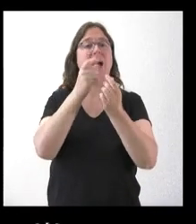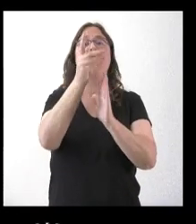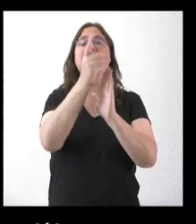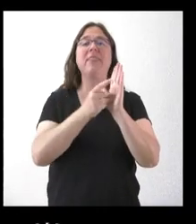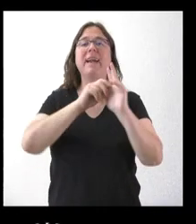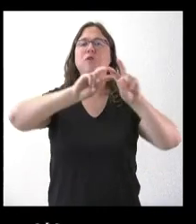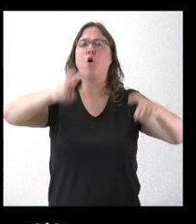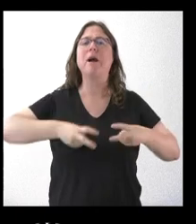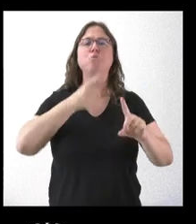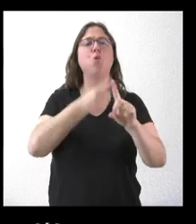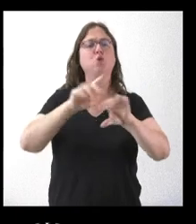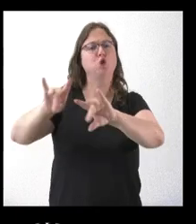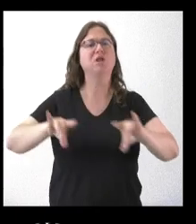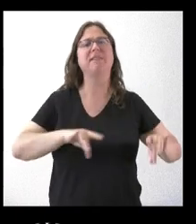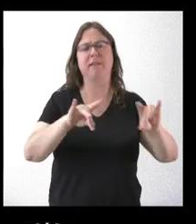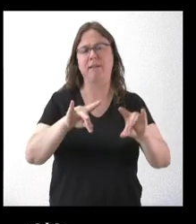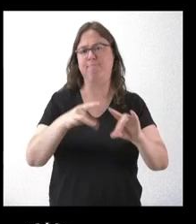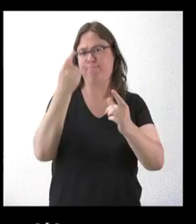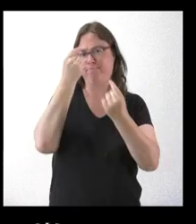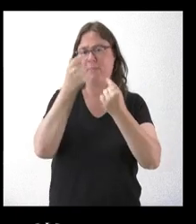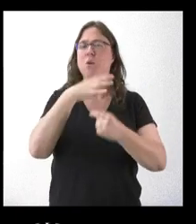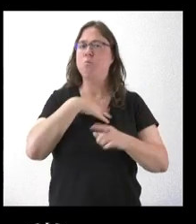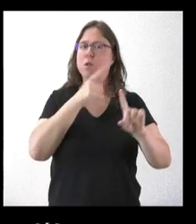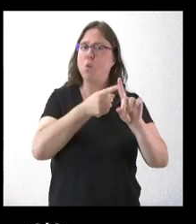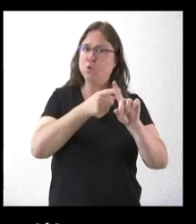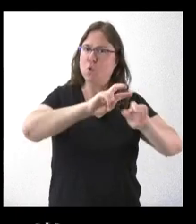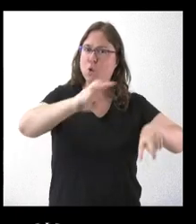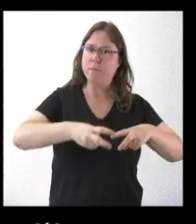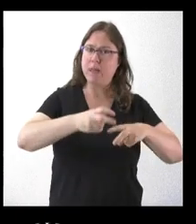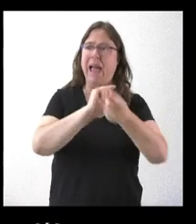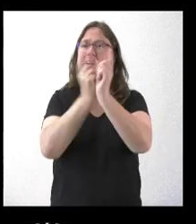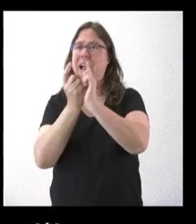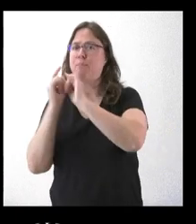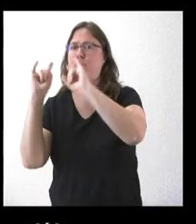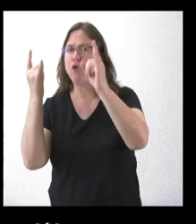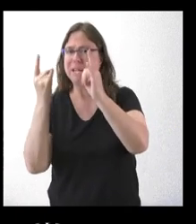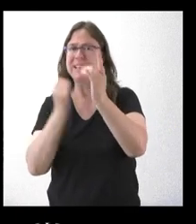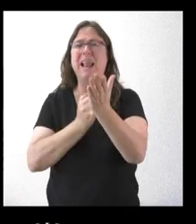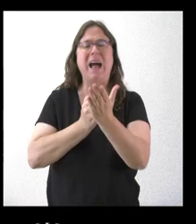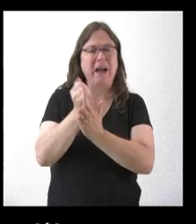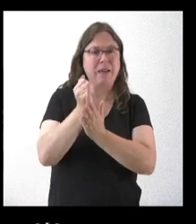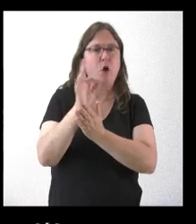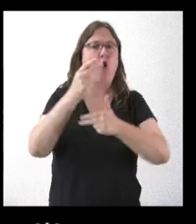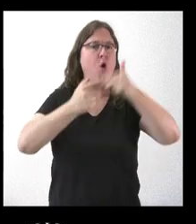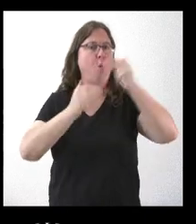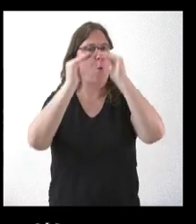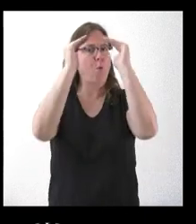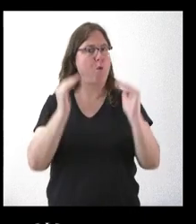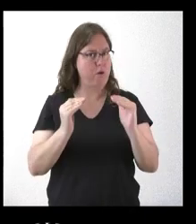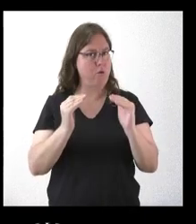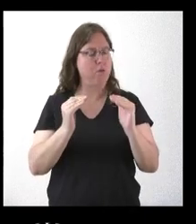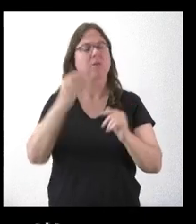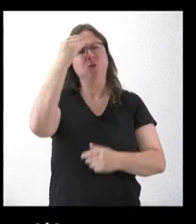cambio de uso. ¿Puede cambiarse de uso para ser forestal, agrícola o urbanístico? Entiendo que en determinadas zonas